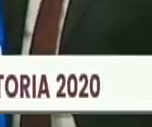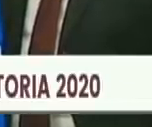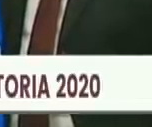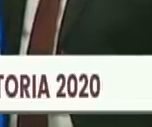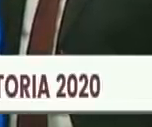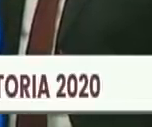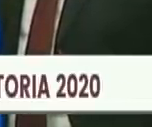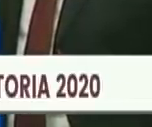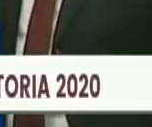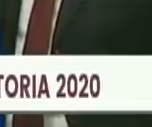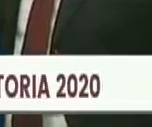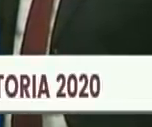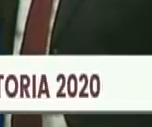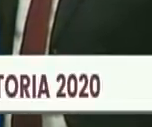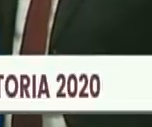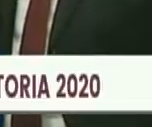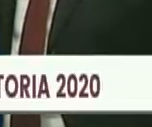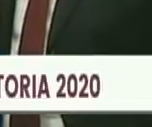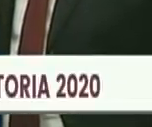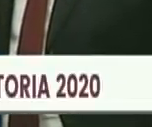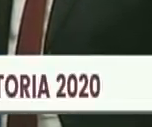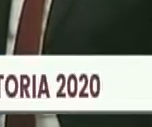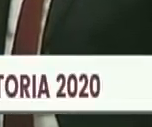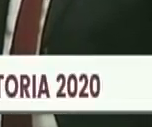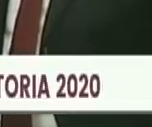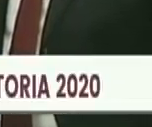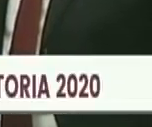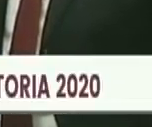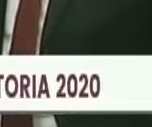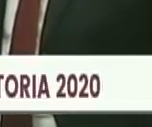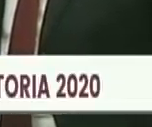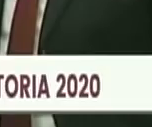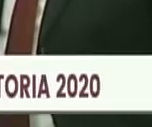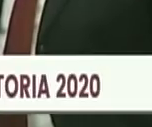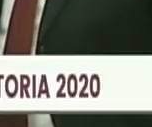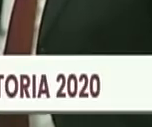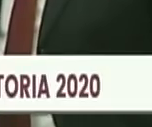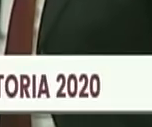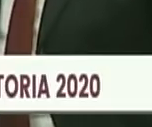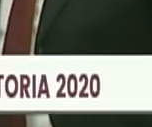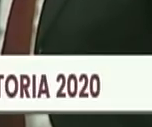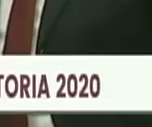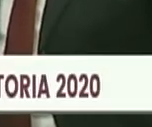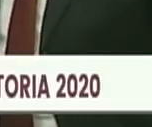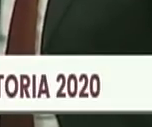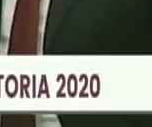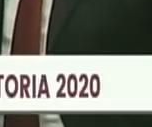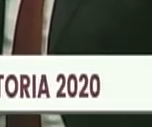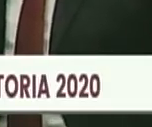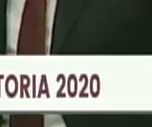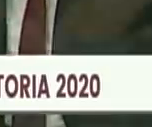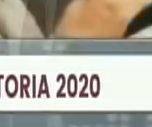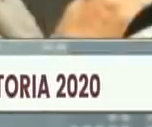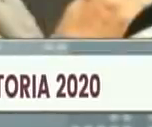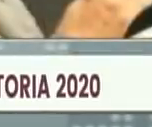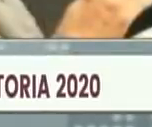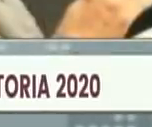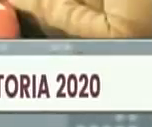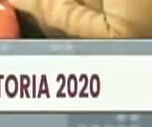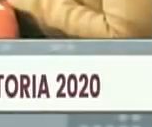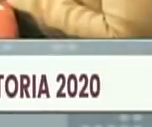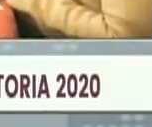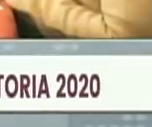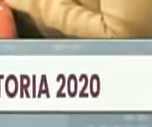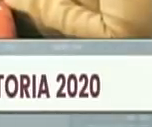El Premio Nacional de Historia fue creado en el año 2017 por decreto firmado por el presidente de la República Nicolás Maduro